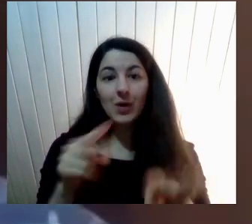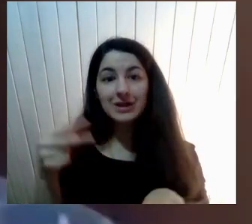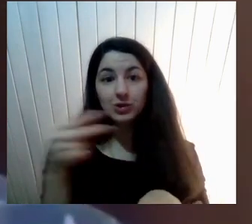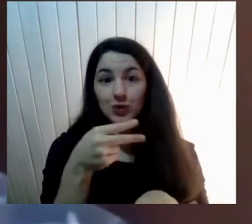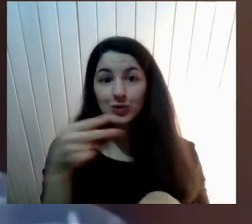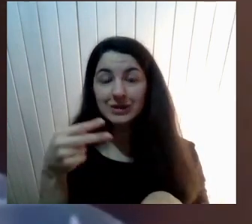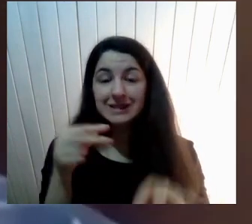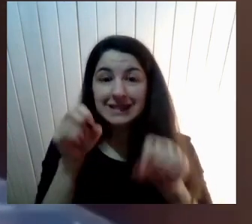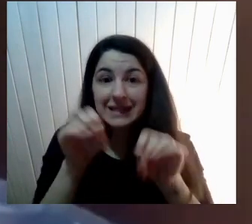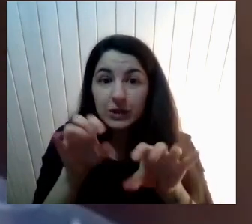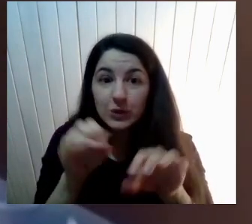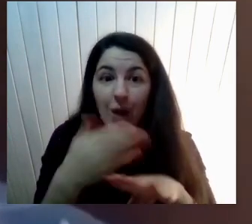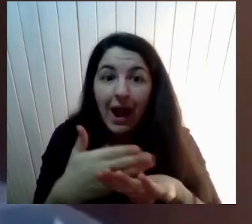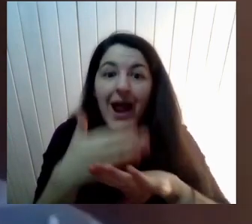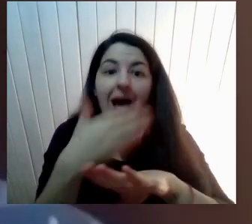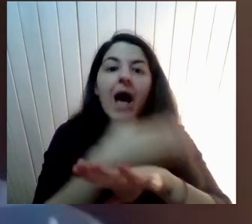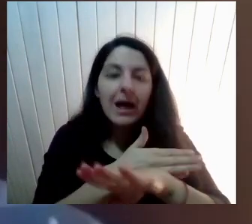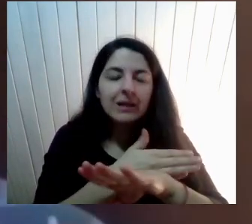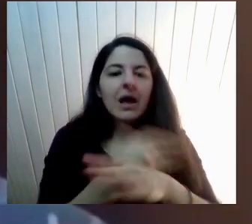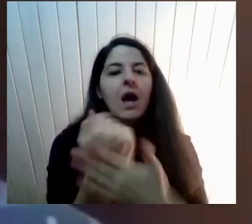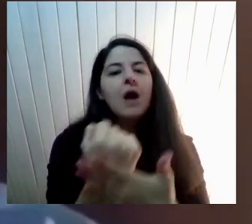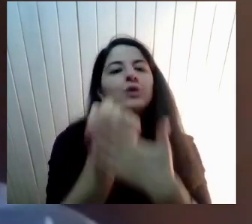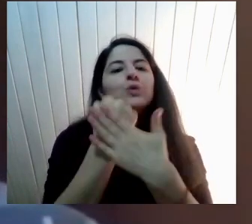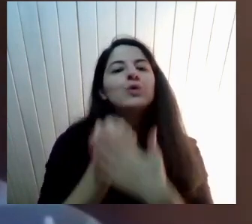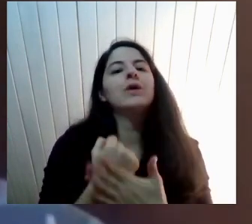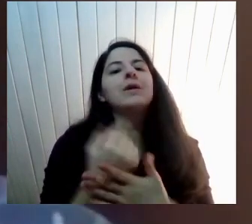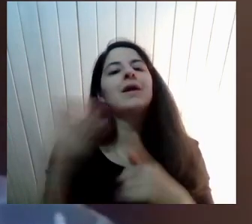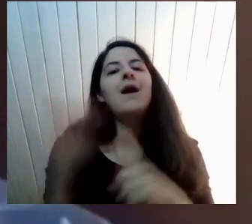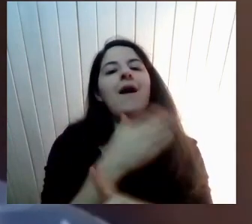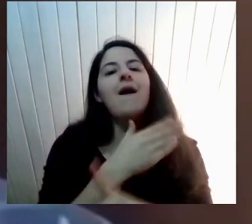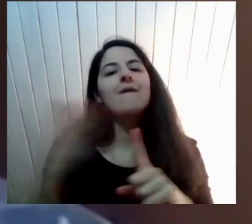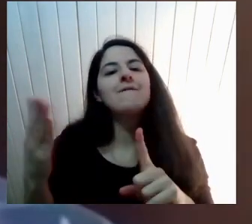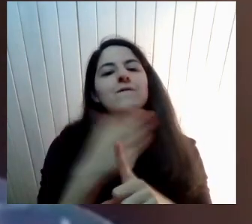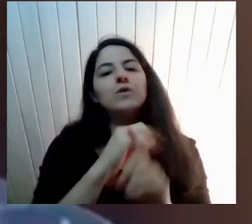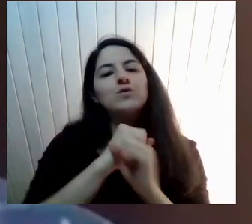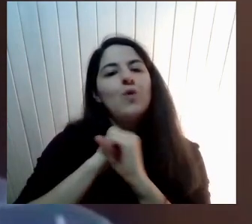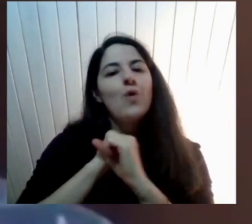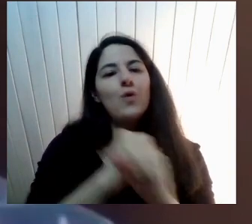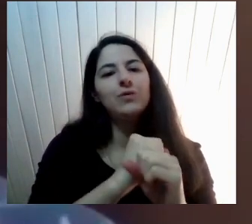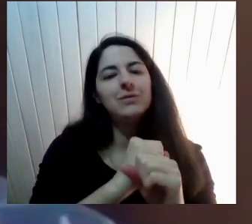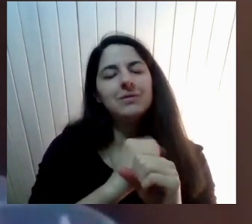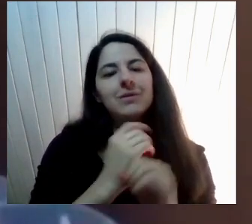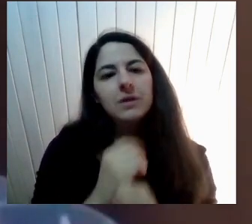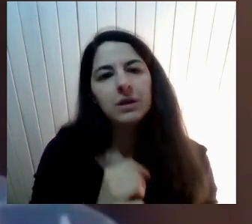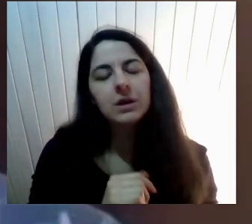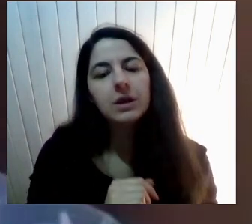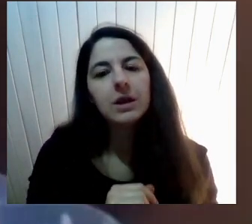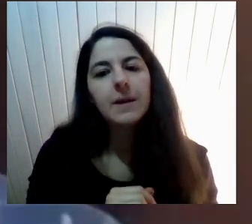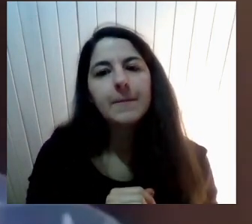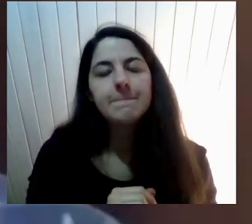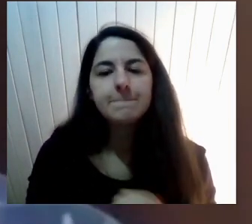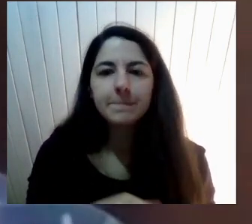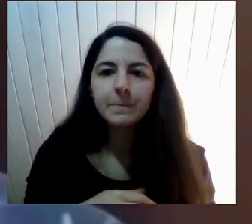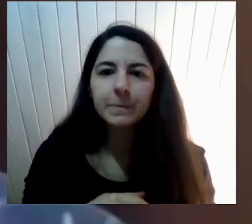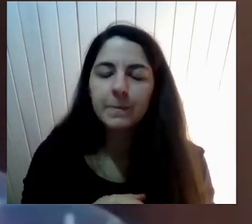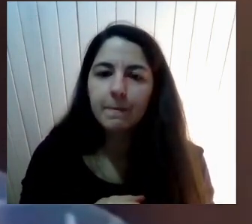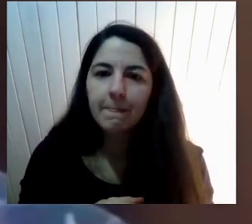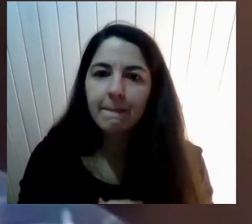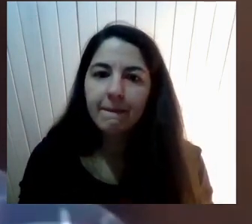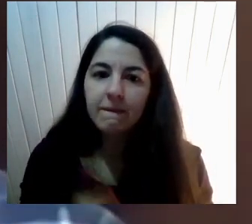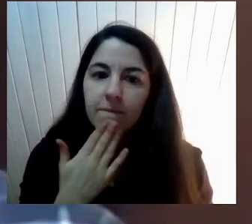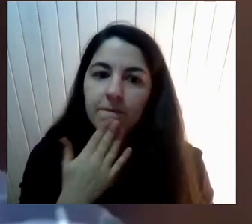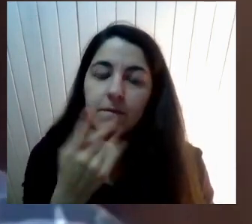Muchos abusos Dentro de los mismos Establecimientos Entre estudiantes Y entre estudiantes Y adultos ¿Ya? También tenemos Otro